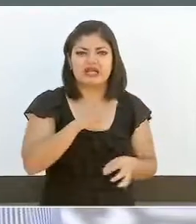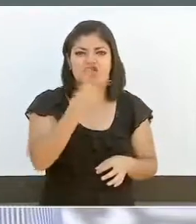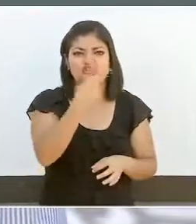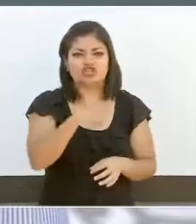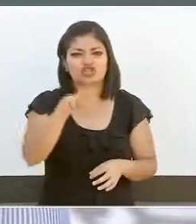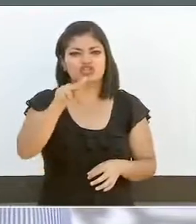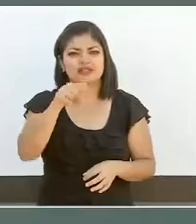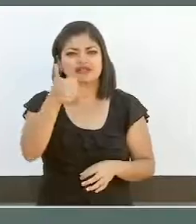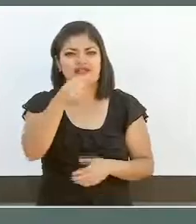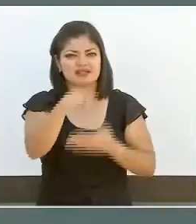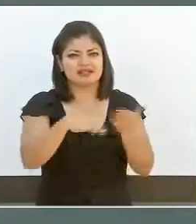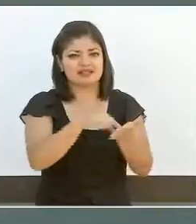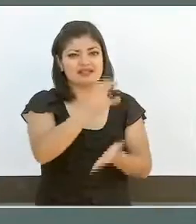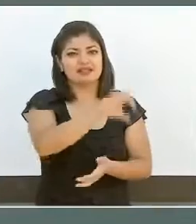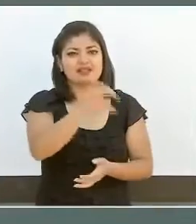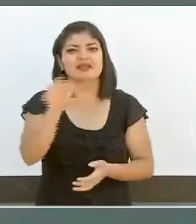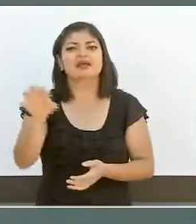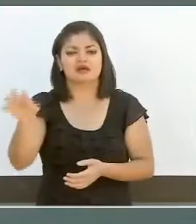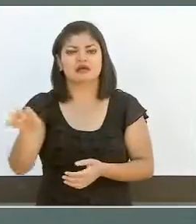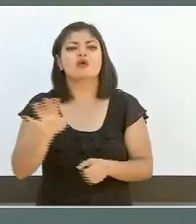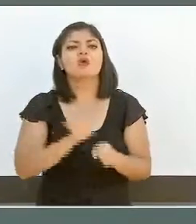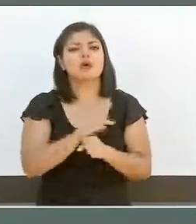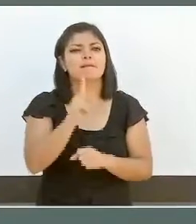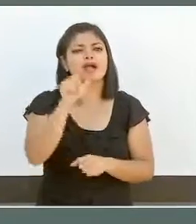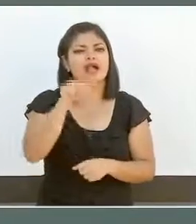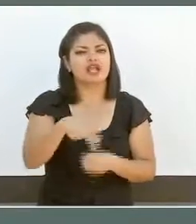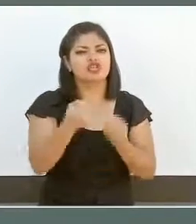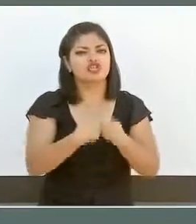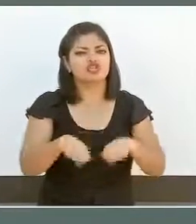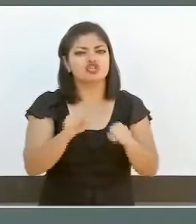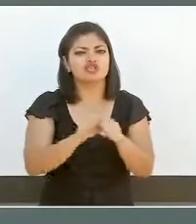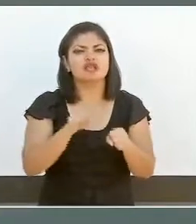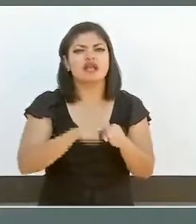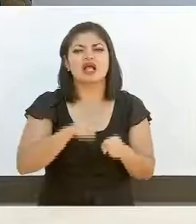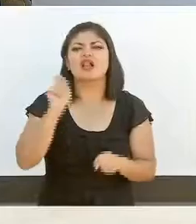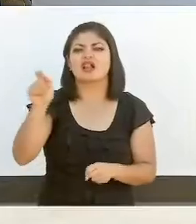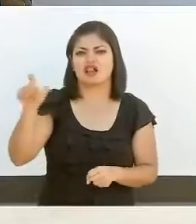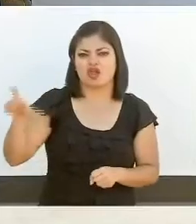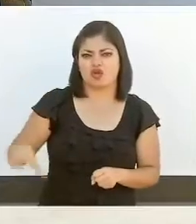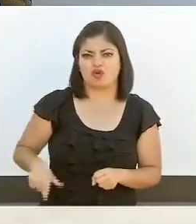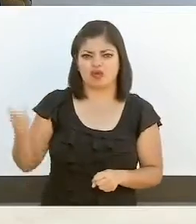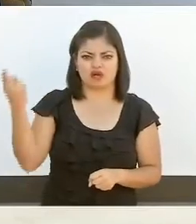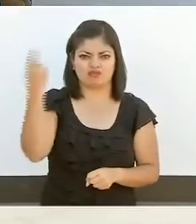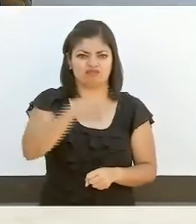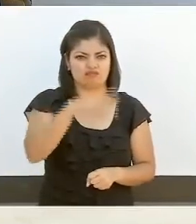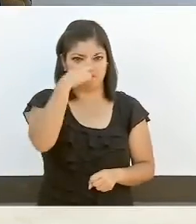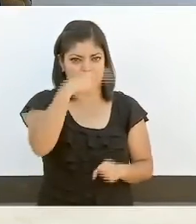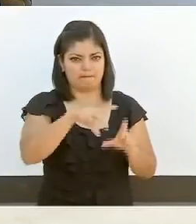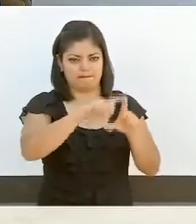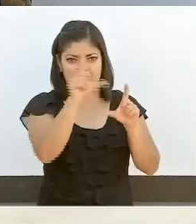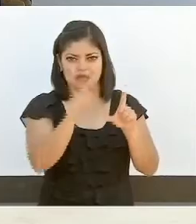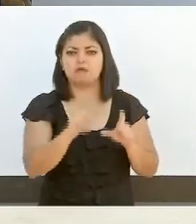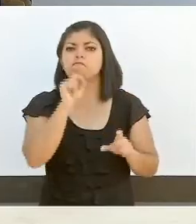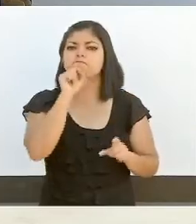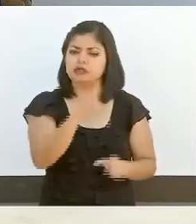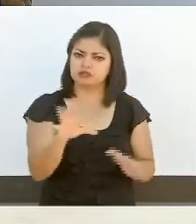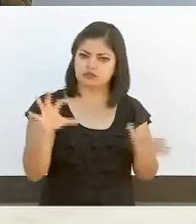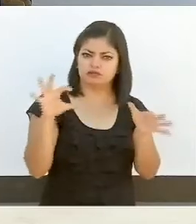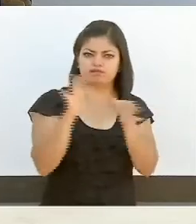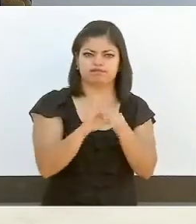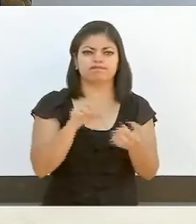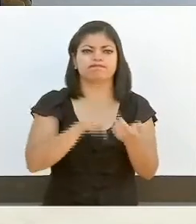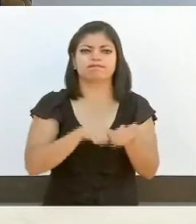demarcaciones que el Plan Social y de Bienestar del Gobierno de México. Son parte del mismo plan que está